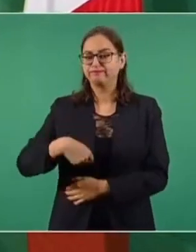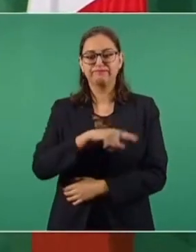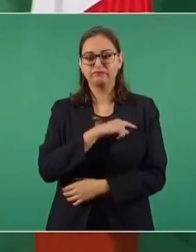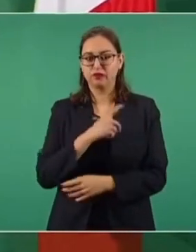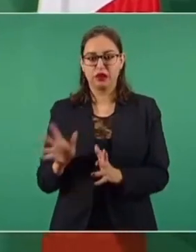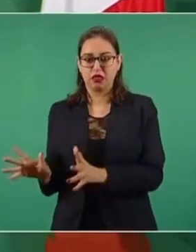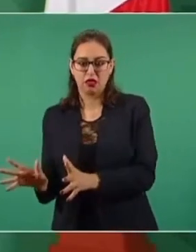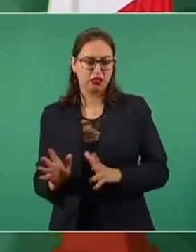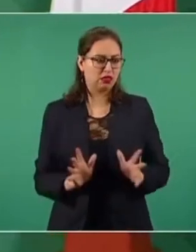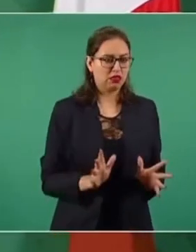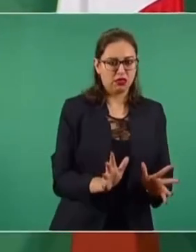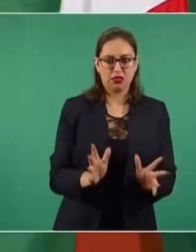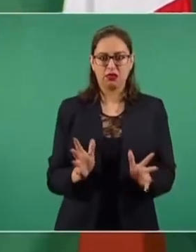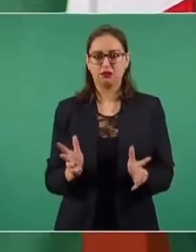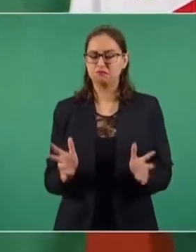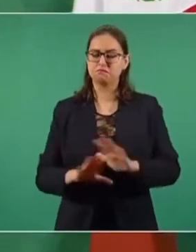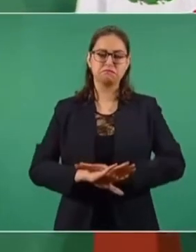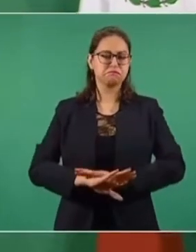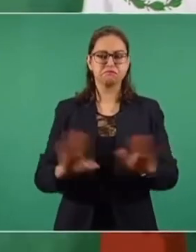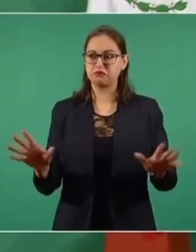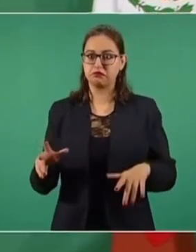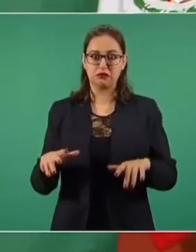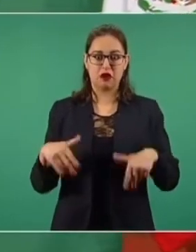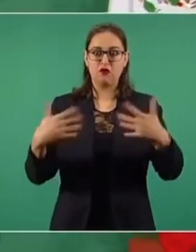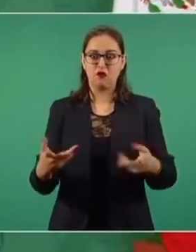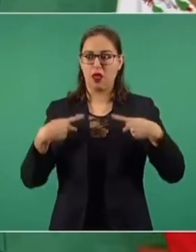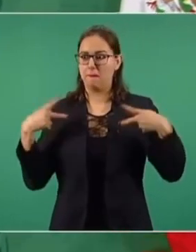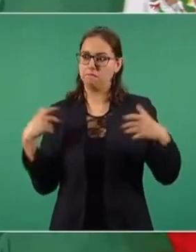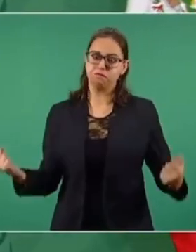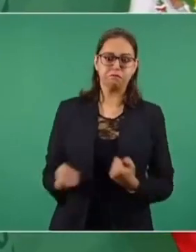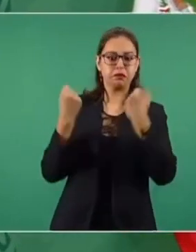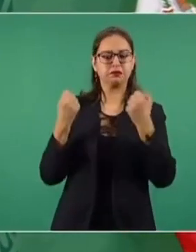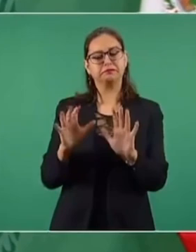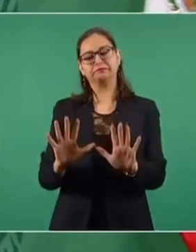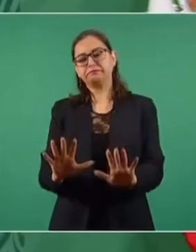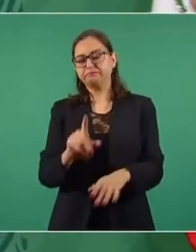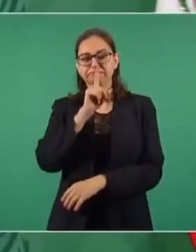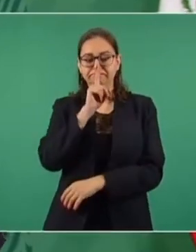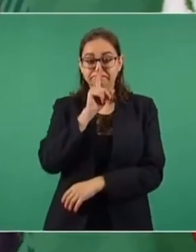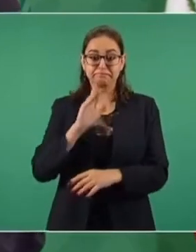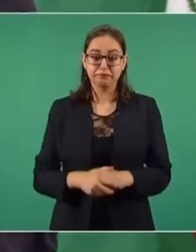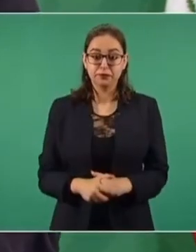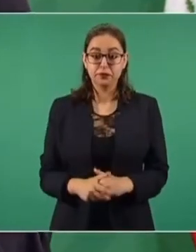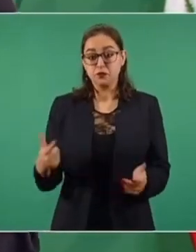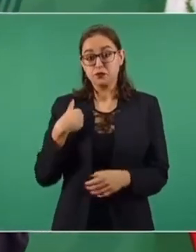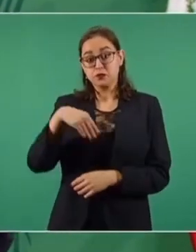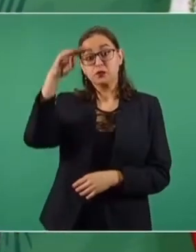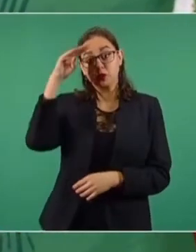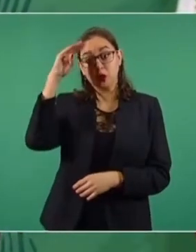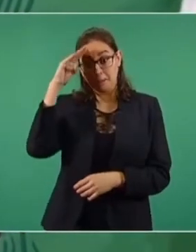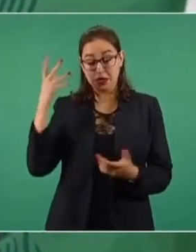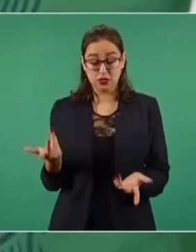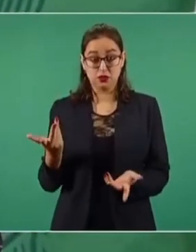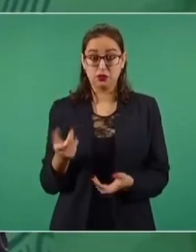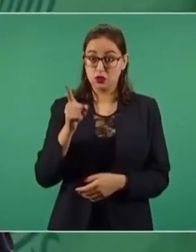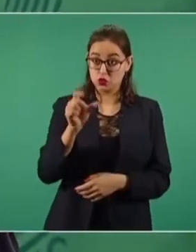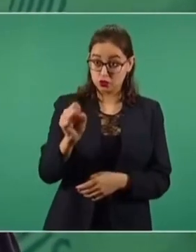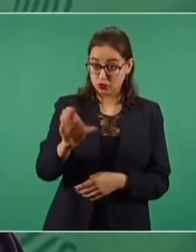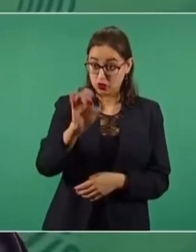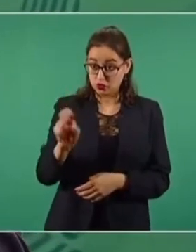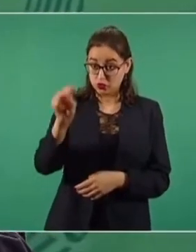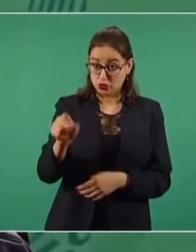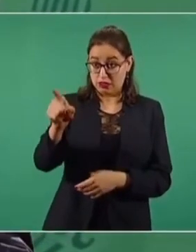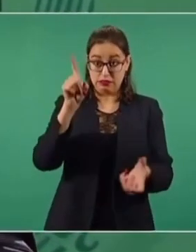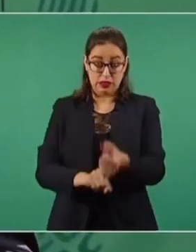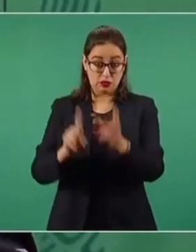alentar ninguna confrontación. Lo mejor en este caso es que si ya está en la Suprema